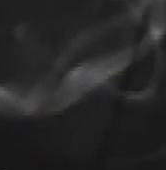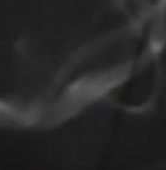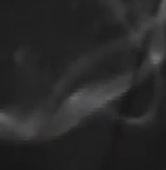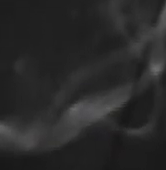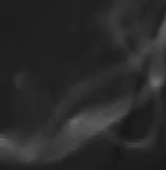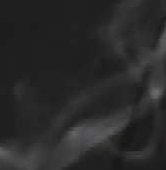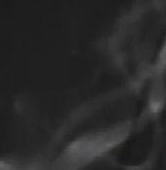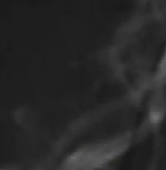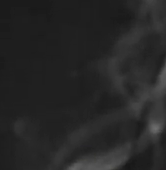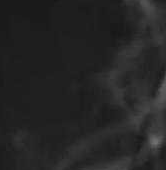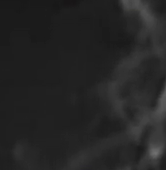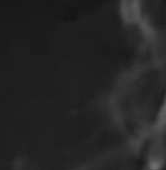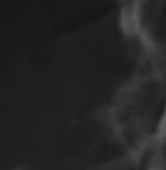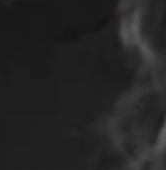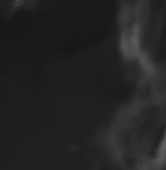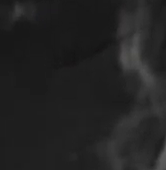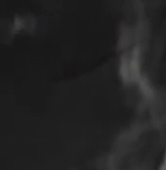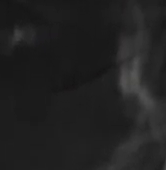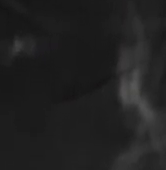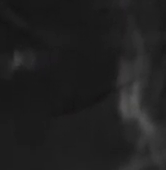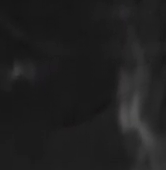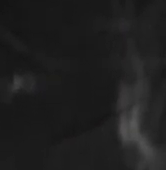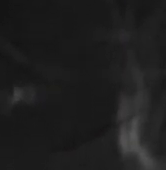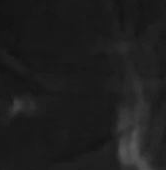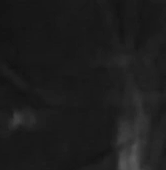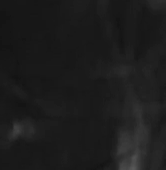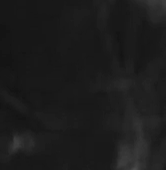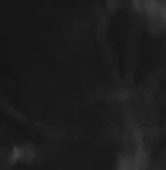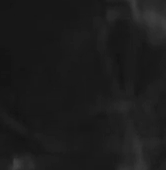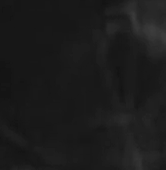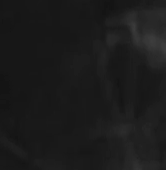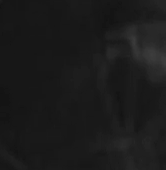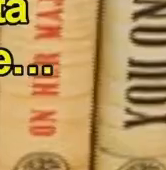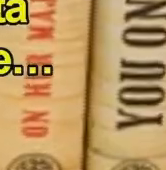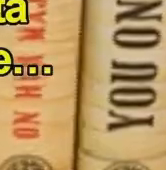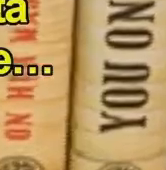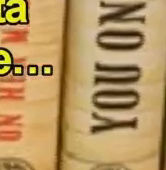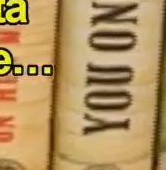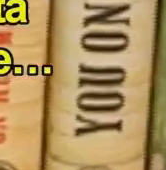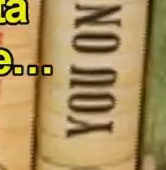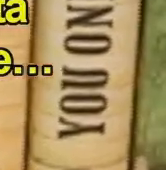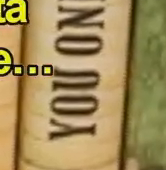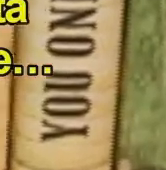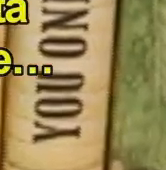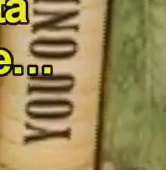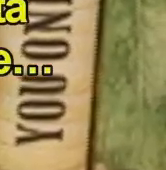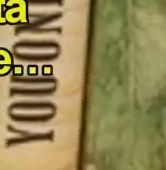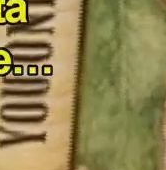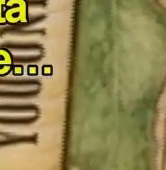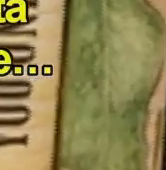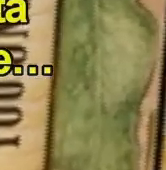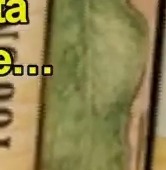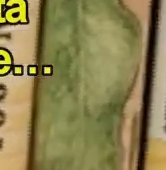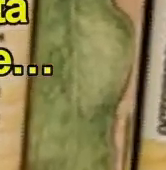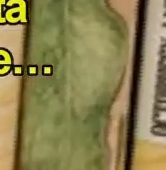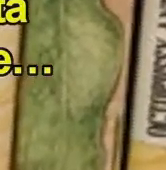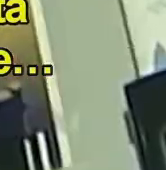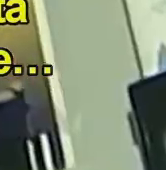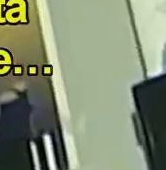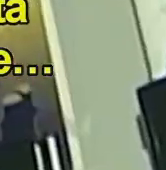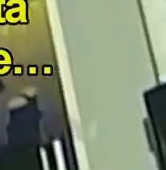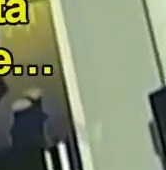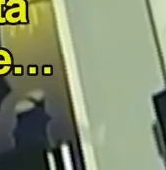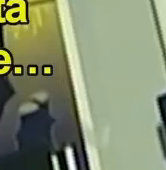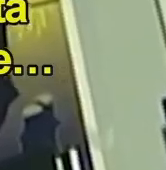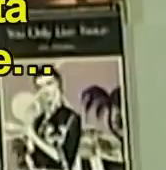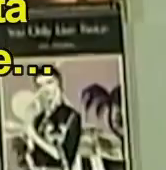publicó Casino Royal, la primera de sus 16 novelas de espionaje, 14 de las cuales tenían como protagonista